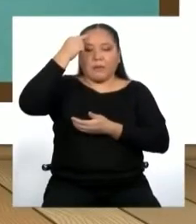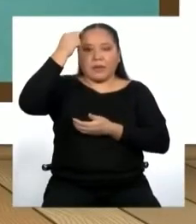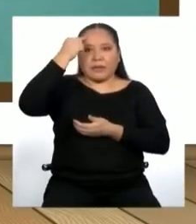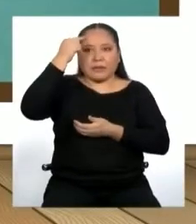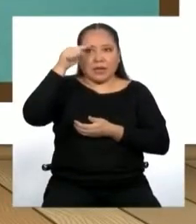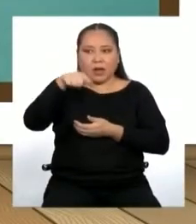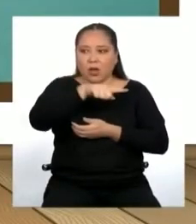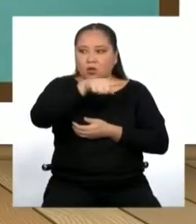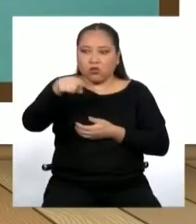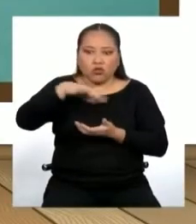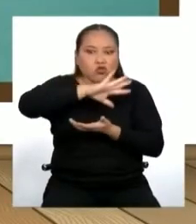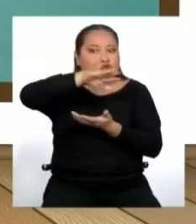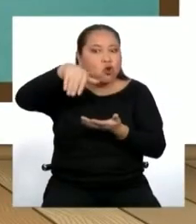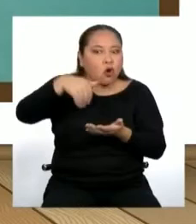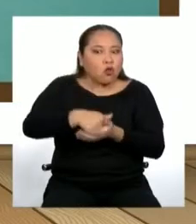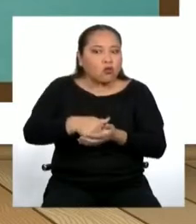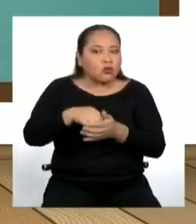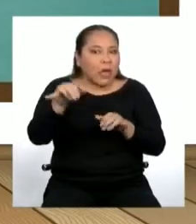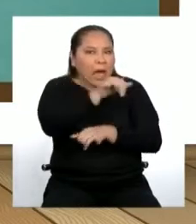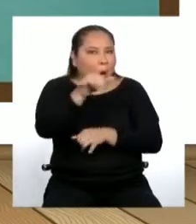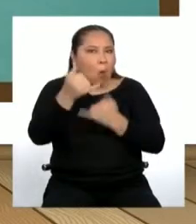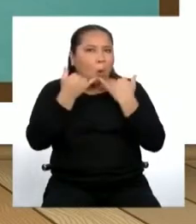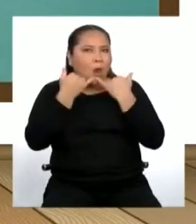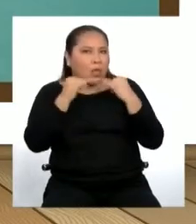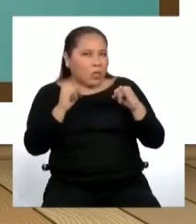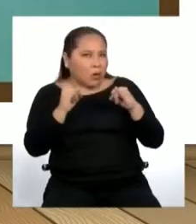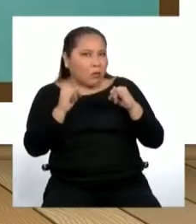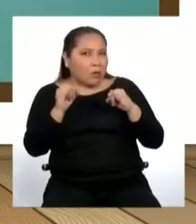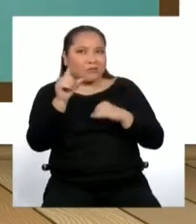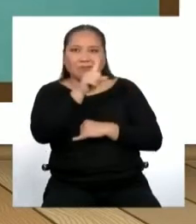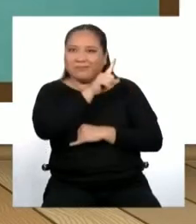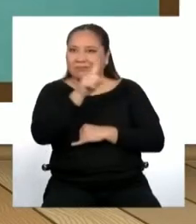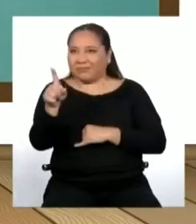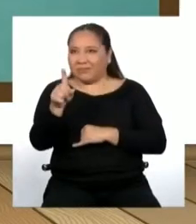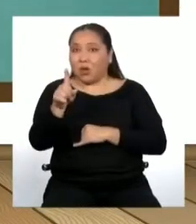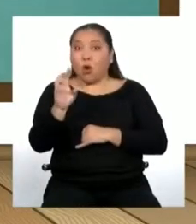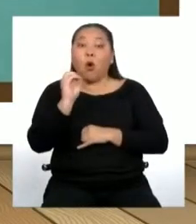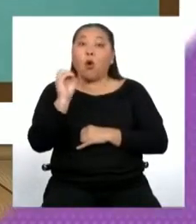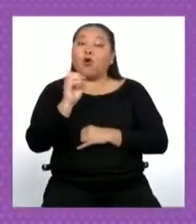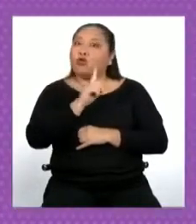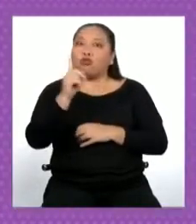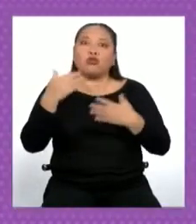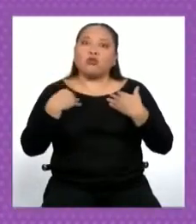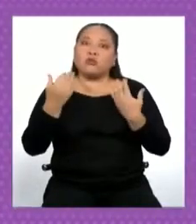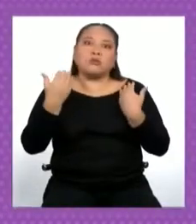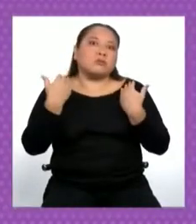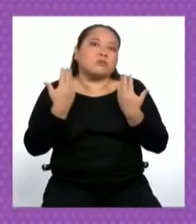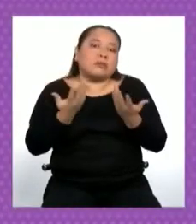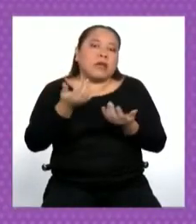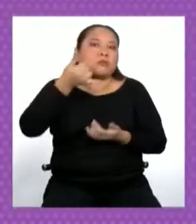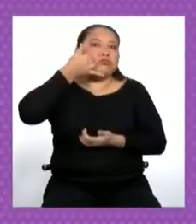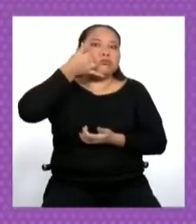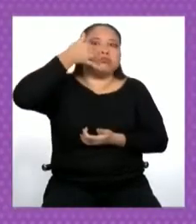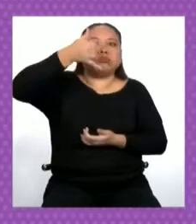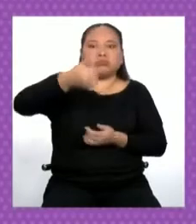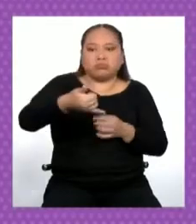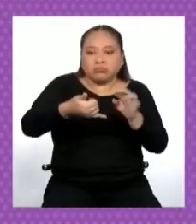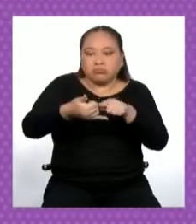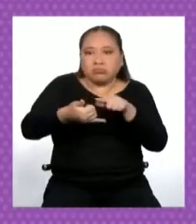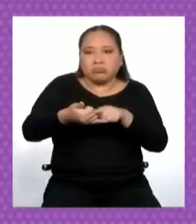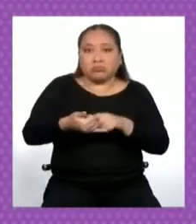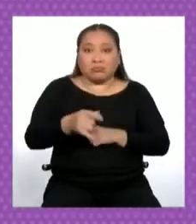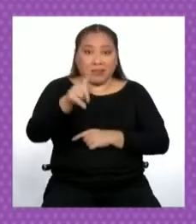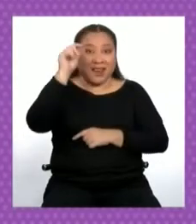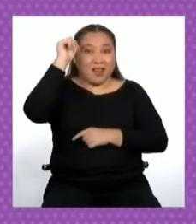que no todos manejamos el mismo idioma o que no todos tenemos el mismo poder adquisitivo. ¿Recuerdas que en el capítulo anterior